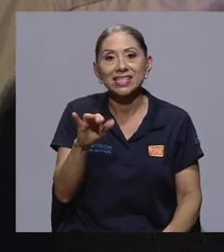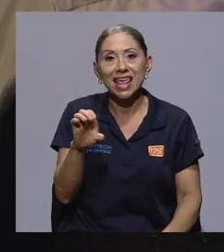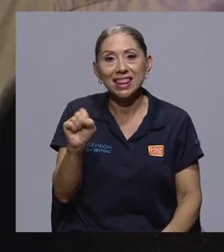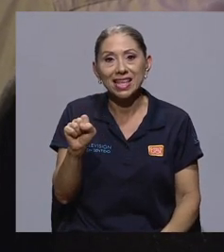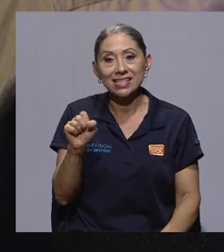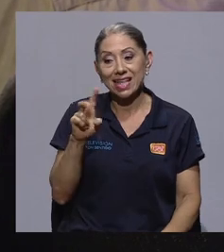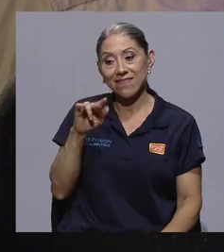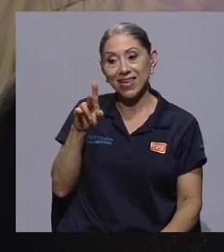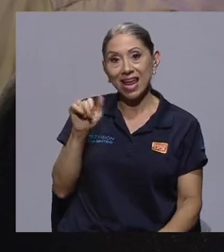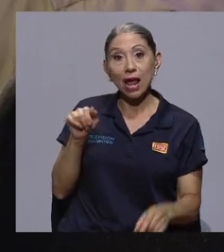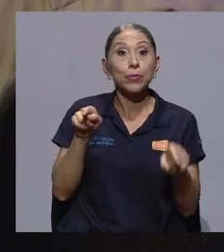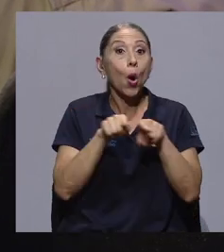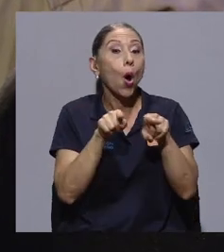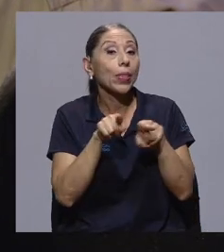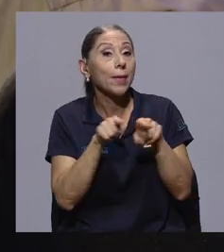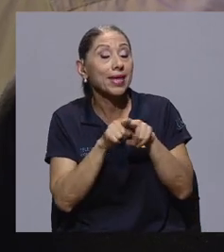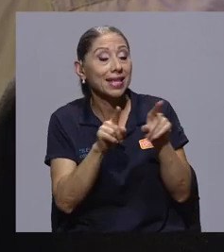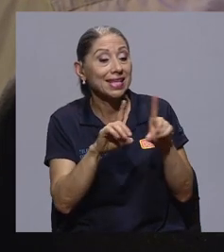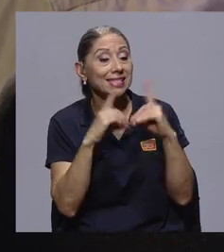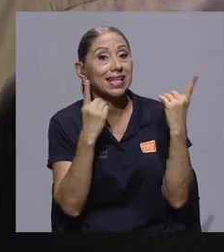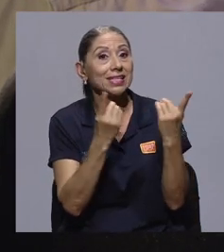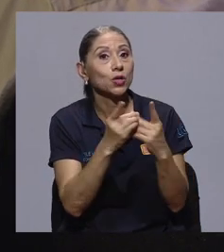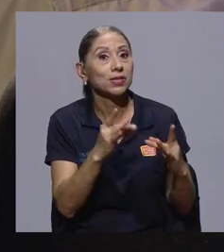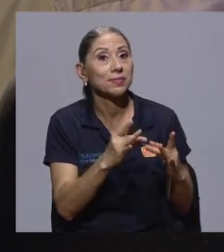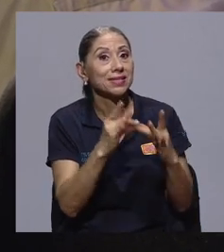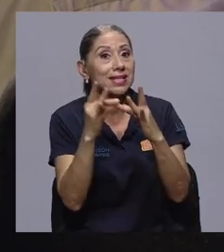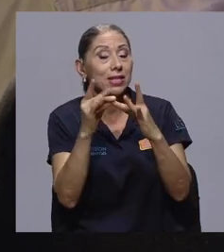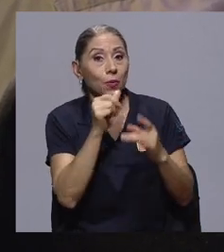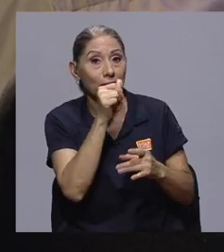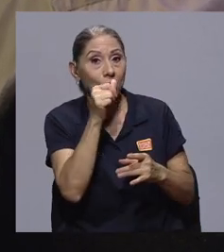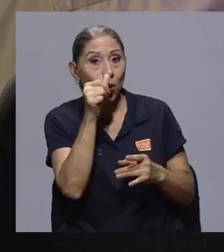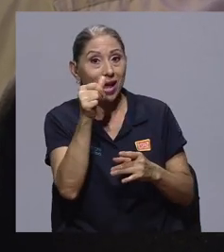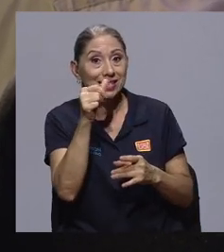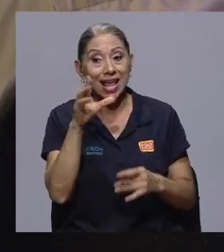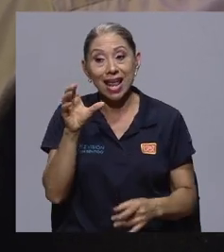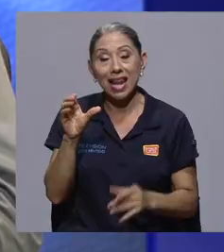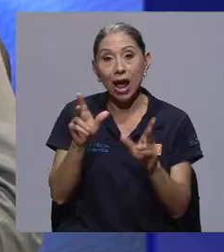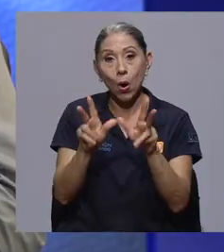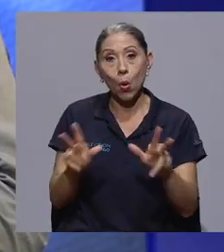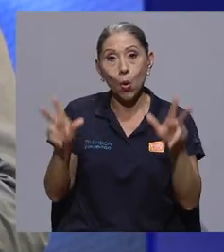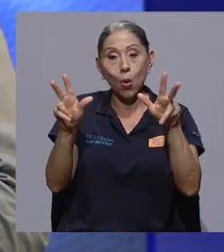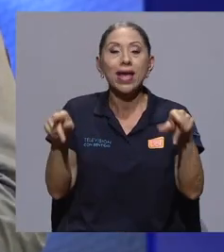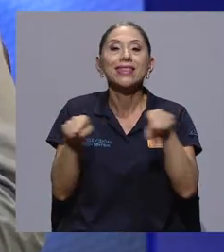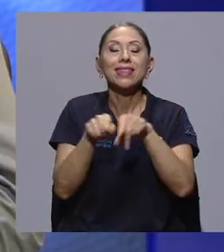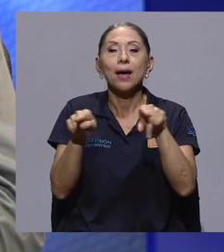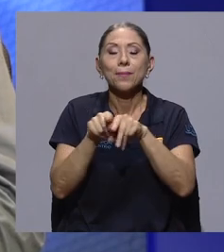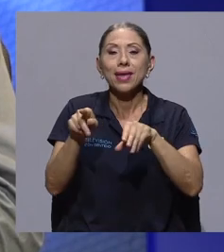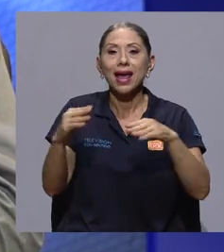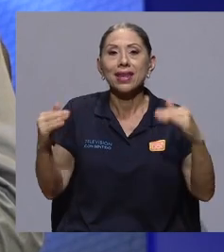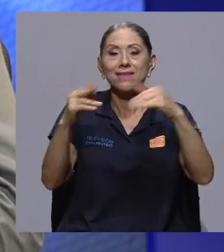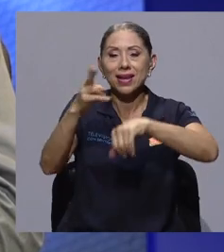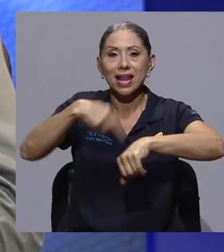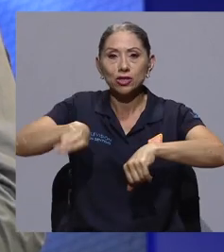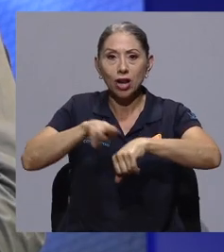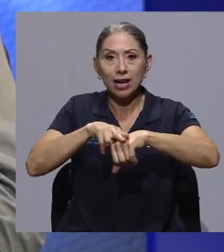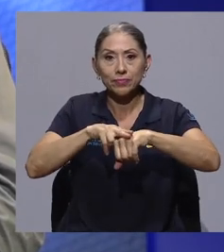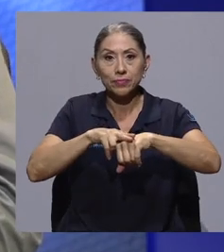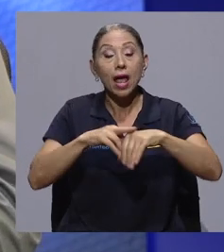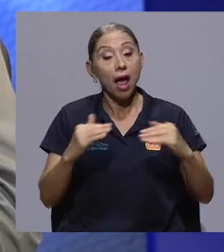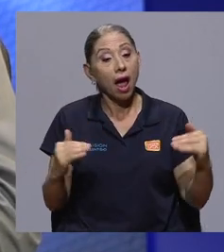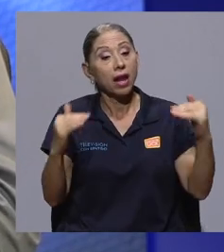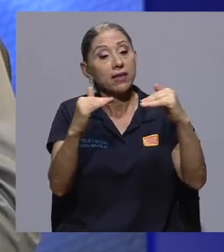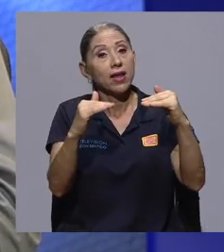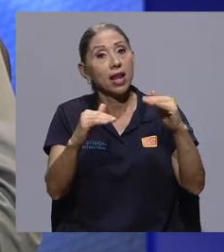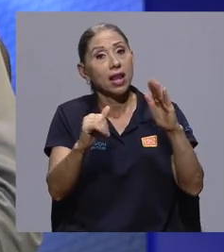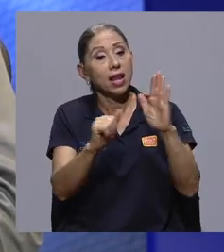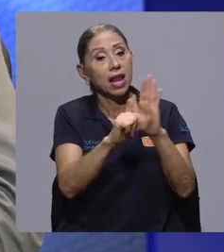la sesión especial sobre drogas que hubo en 2016 en la Asamblea General de Naciones Unidas, como también a nivel nacional, tanto a